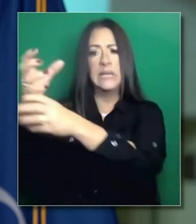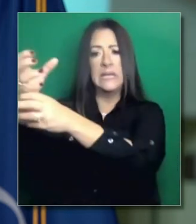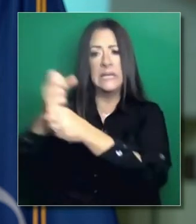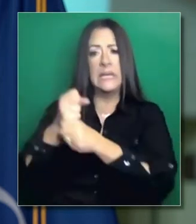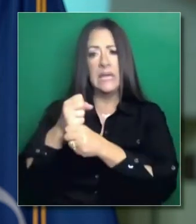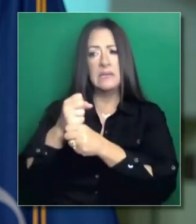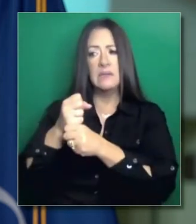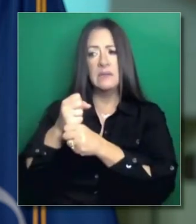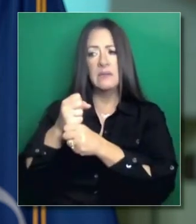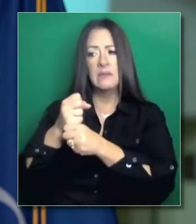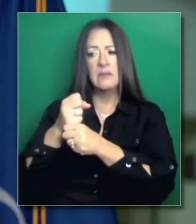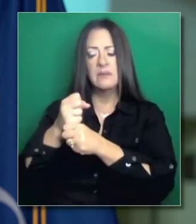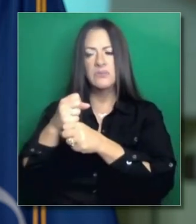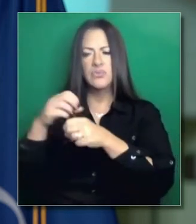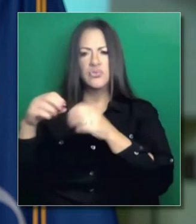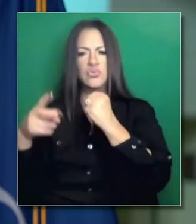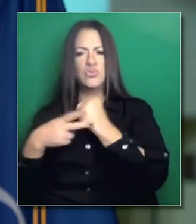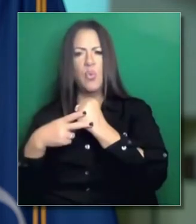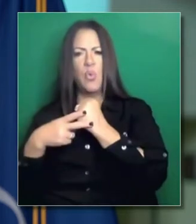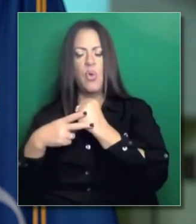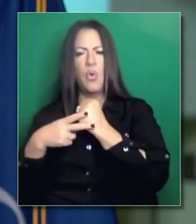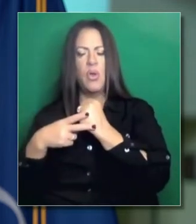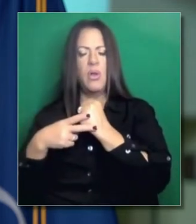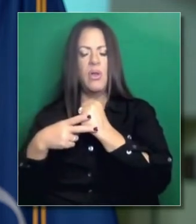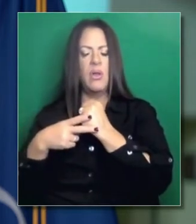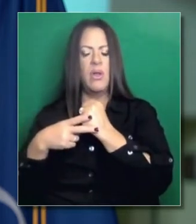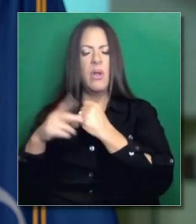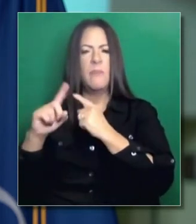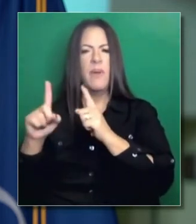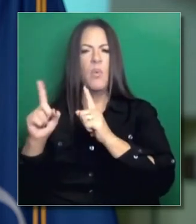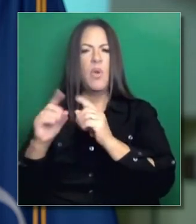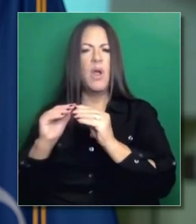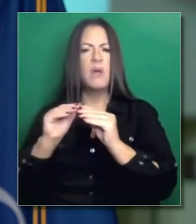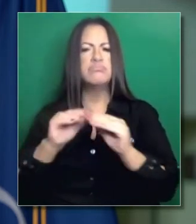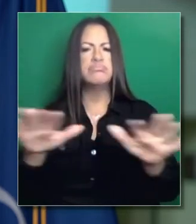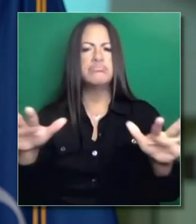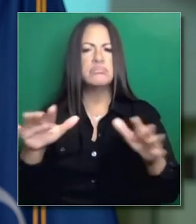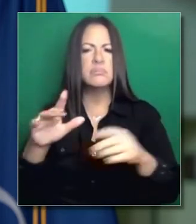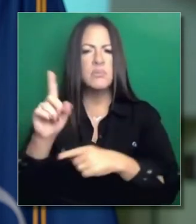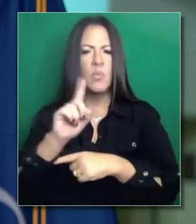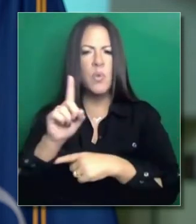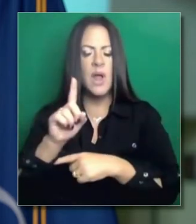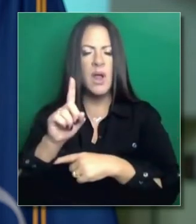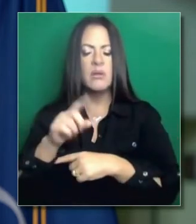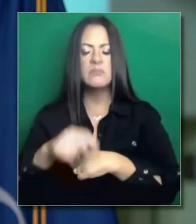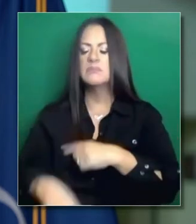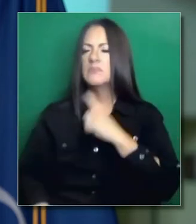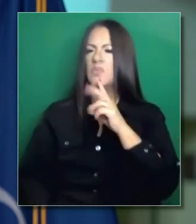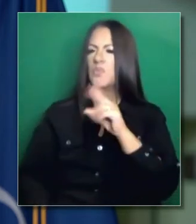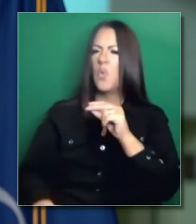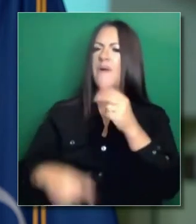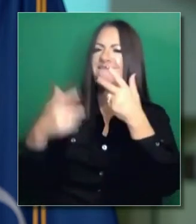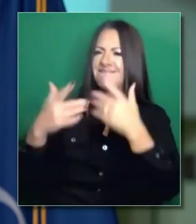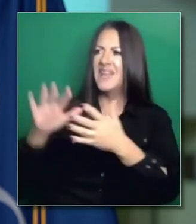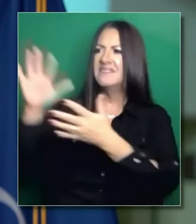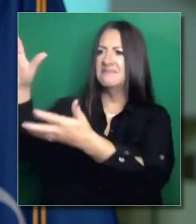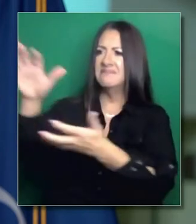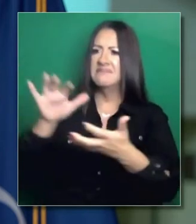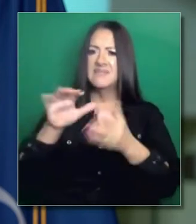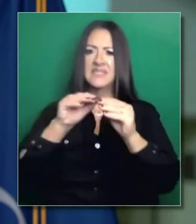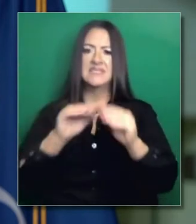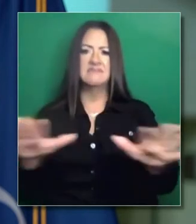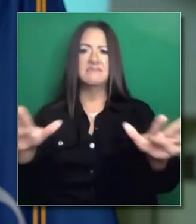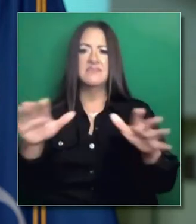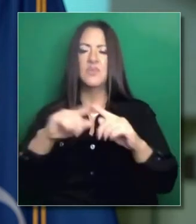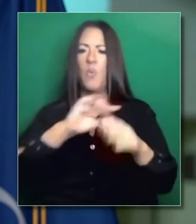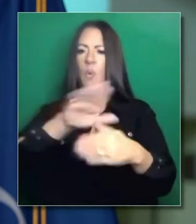¿Dónde están estas dosis de vacunas? ¿Están a lo ancho del estado distribuidas en condados a proveedores por todo el sistema?